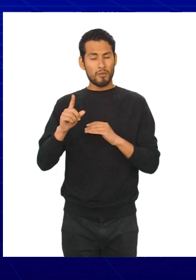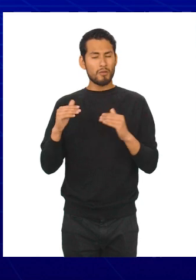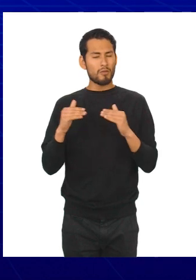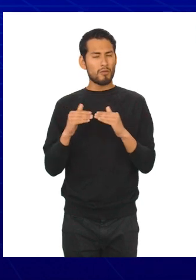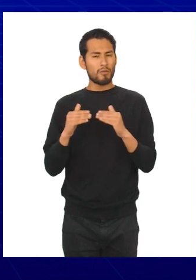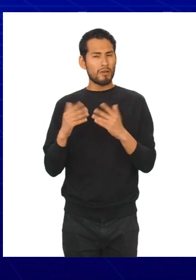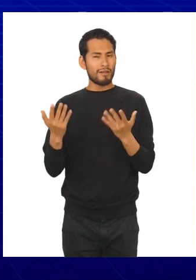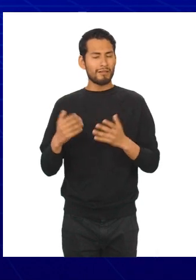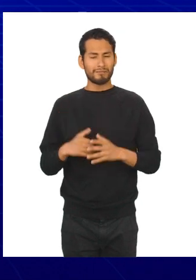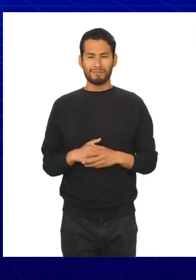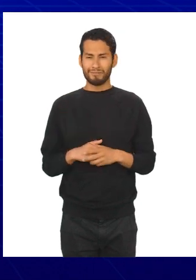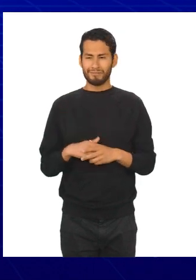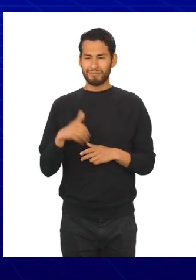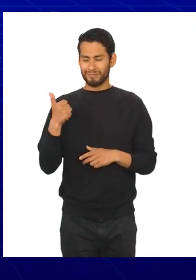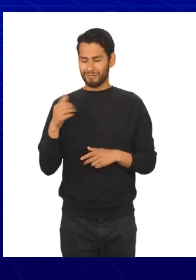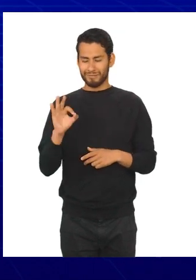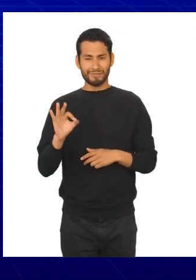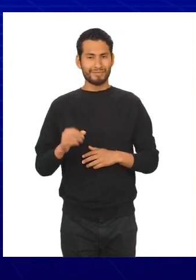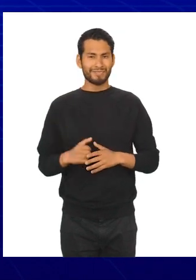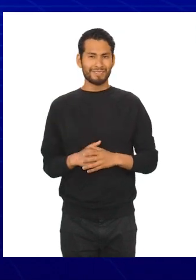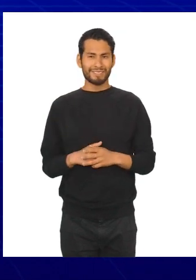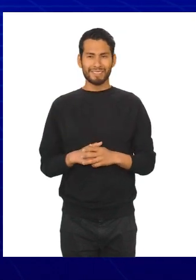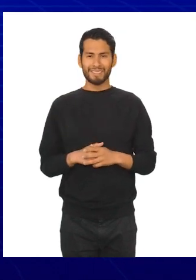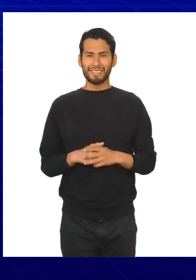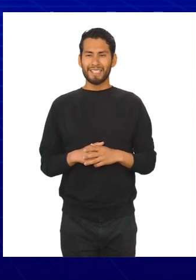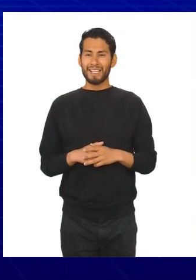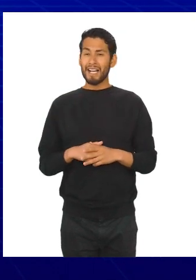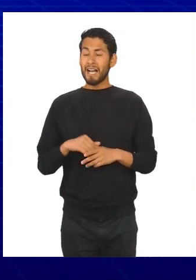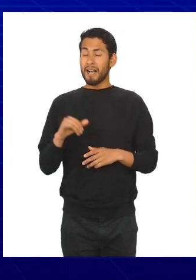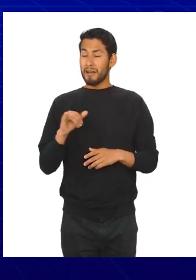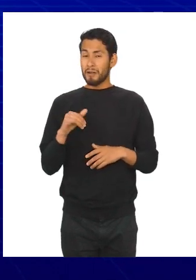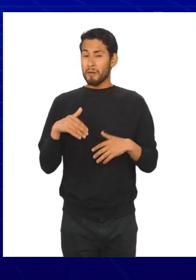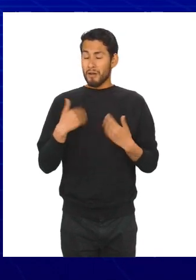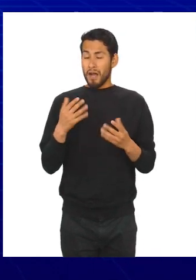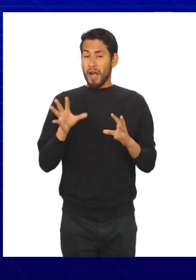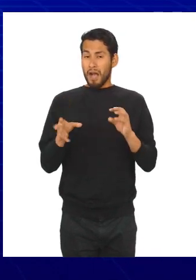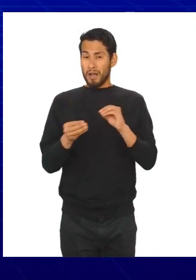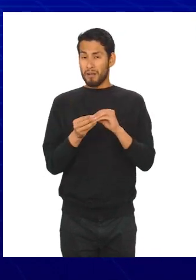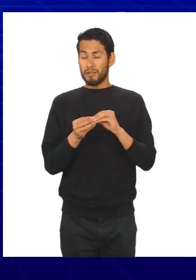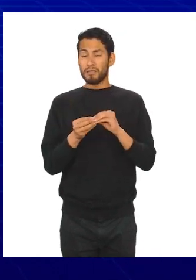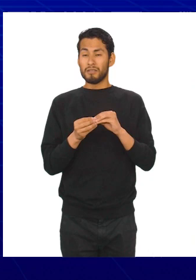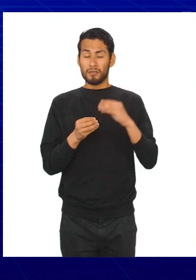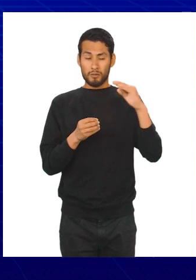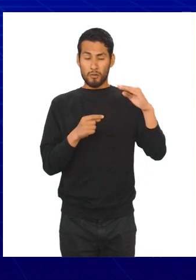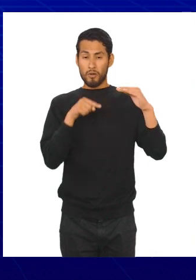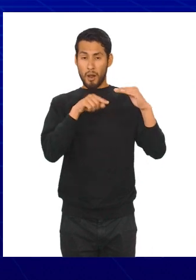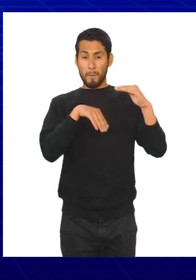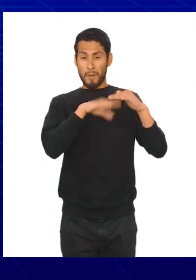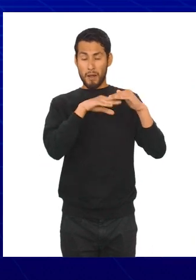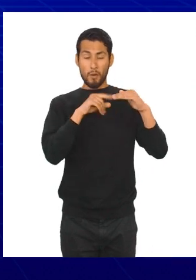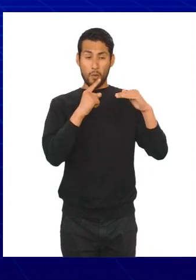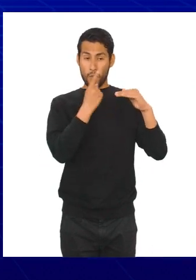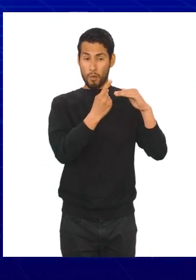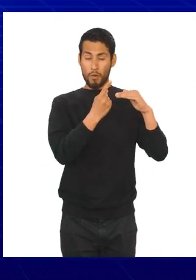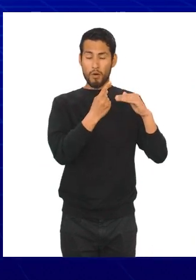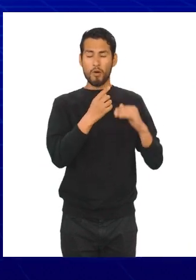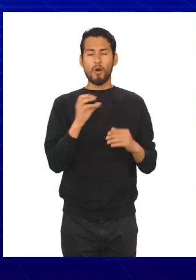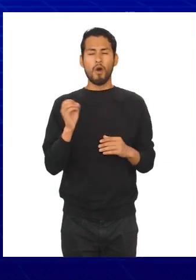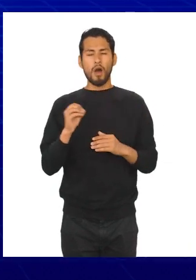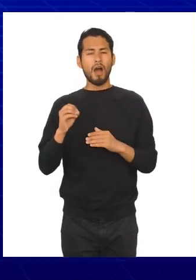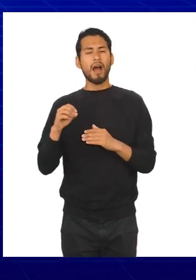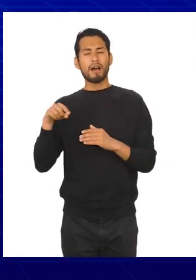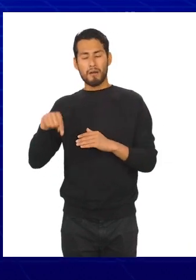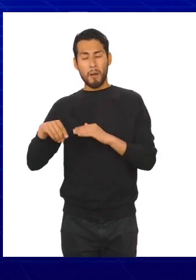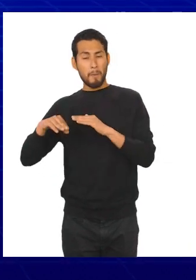menos 1, que es igual a 19. O también se podría agregar 1 al valor mayor y quitar 2